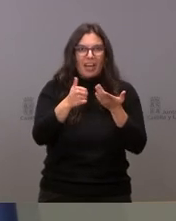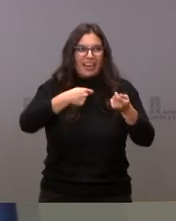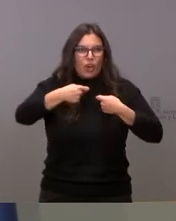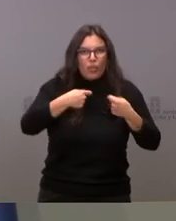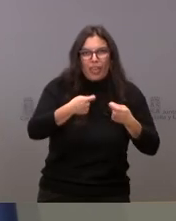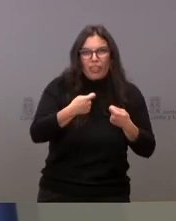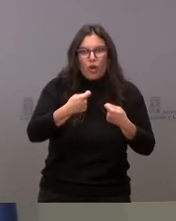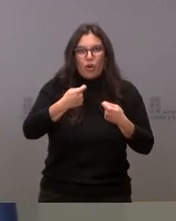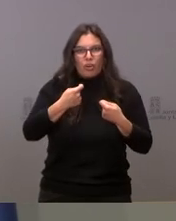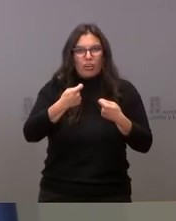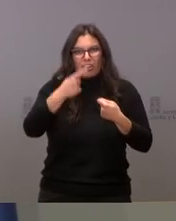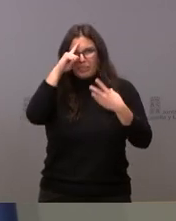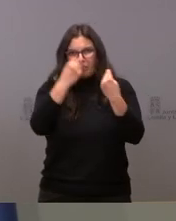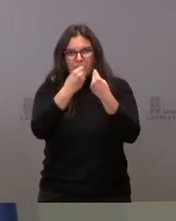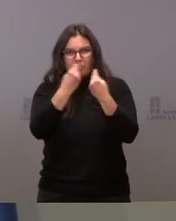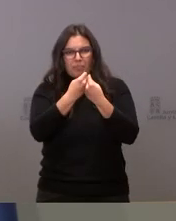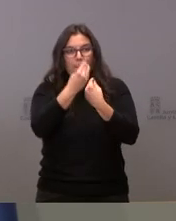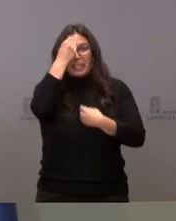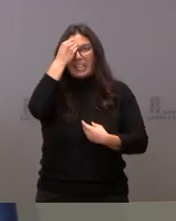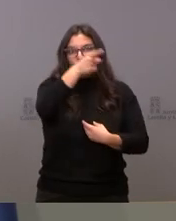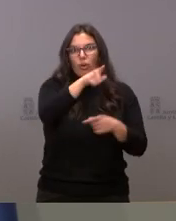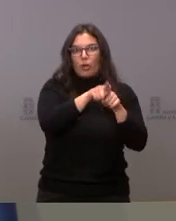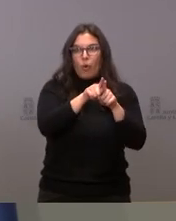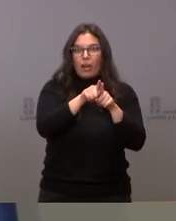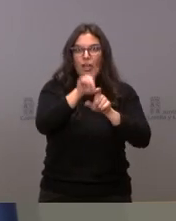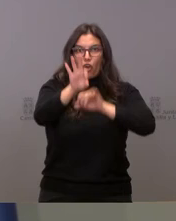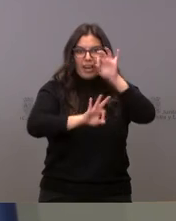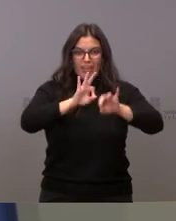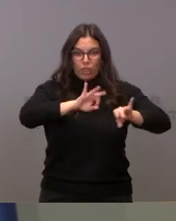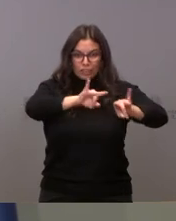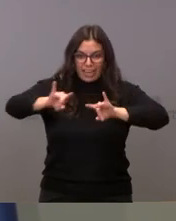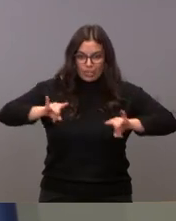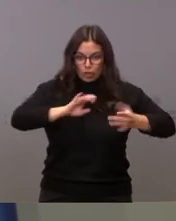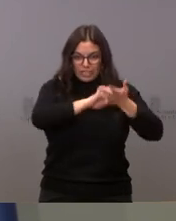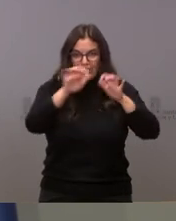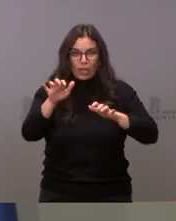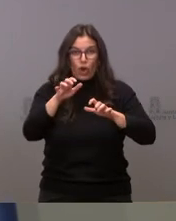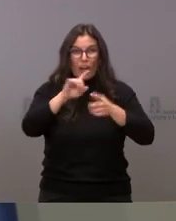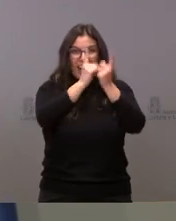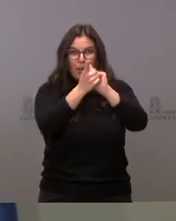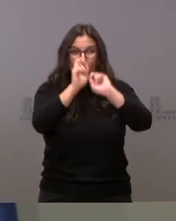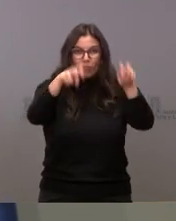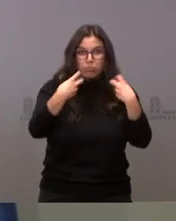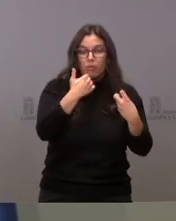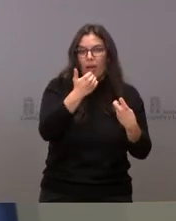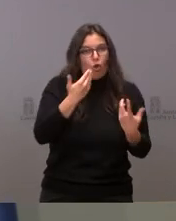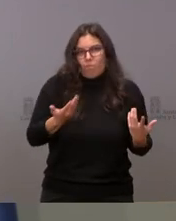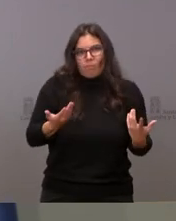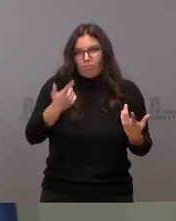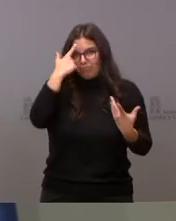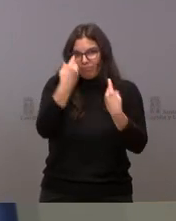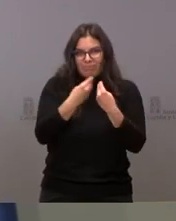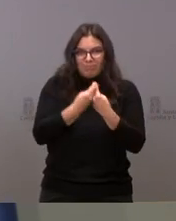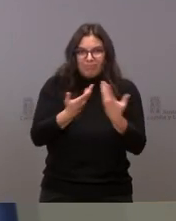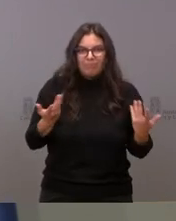presupuestaria admitiendo como bueno la reapertura del mapa autonómico nacional. Entre otras cosas porque es inviable. Entonces, nosotros